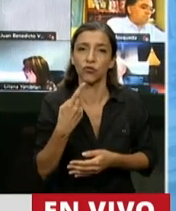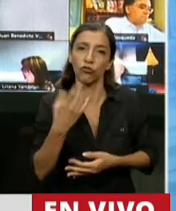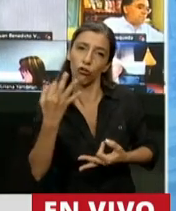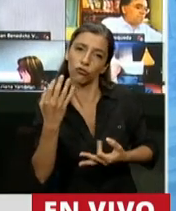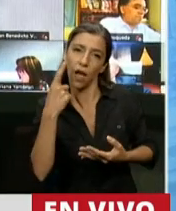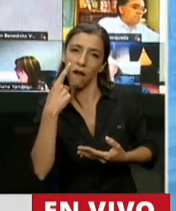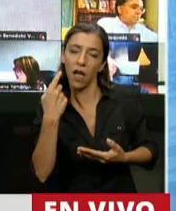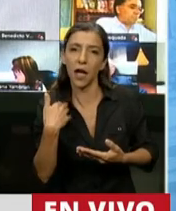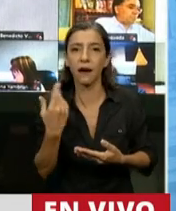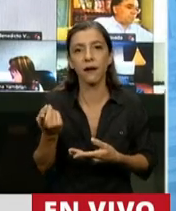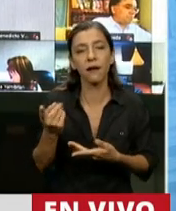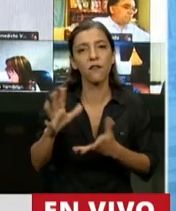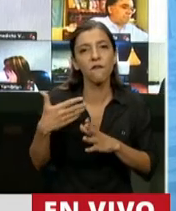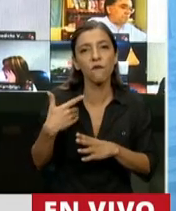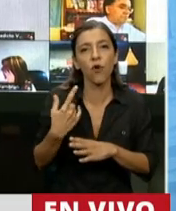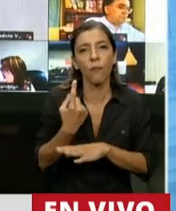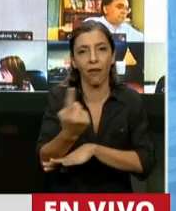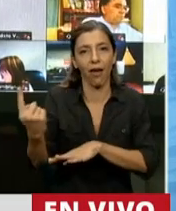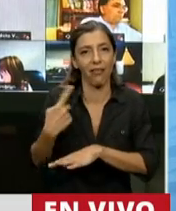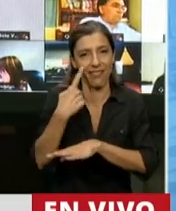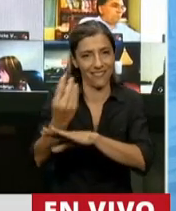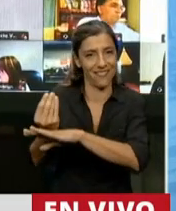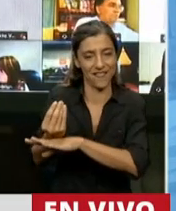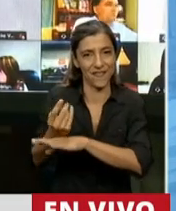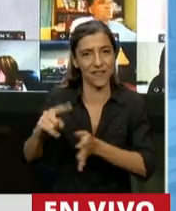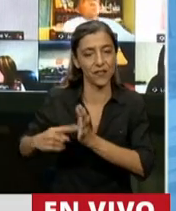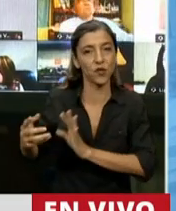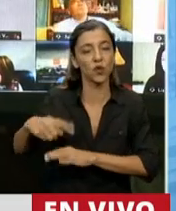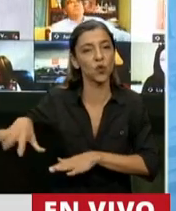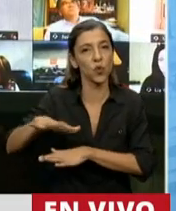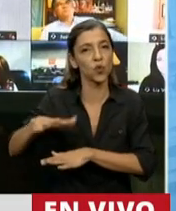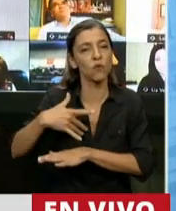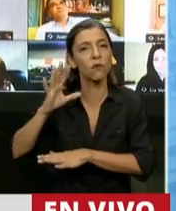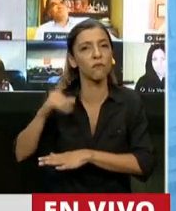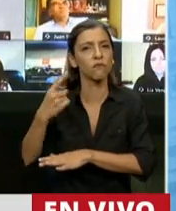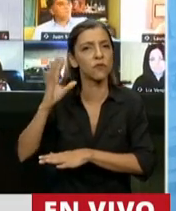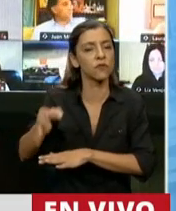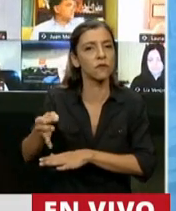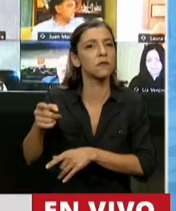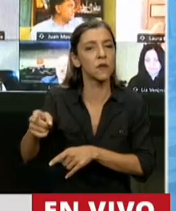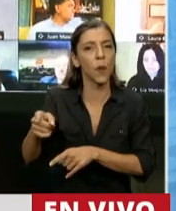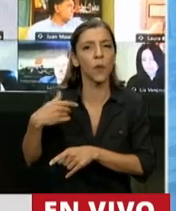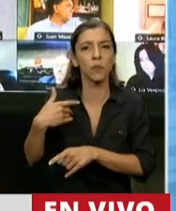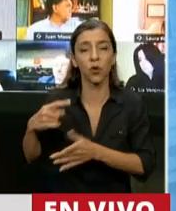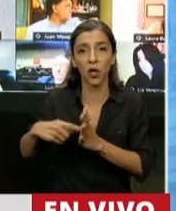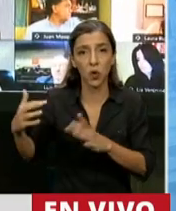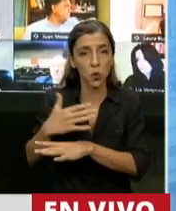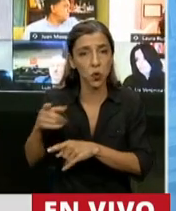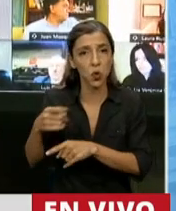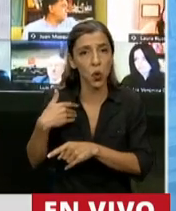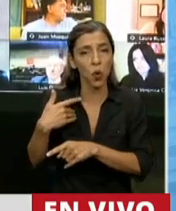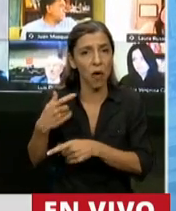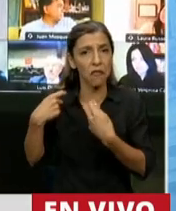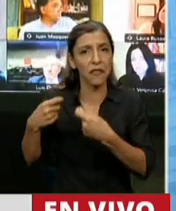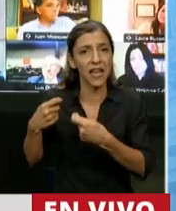recursos que se invierte por habitantes, nos encontramos con que la ciudad de Buenos Aires es una de las que menos dinero